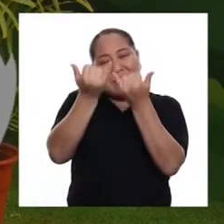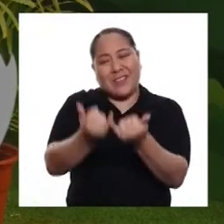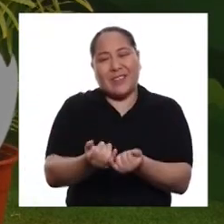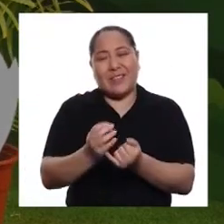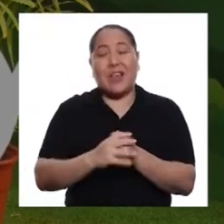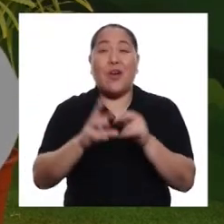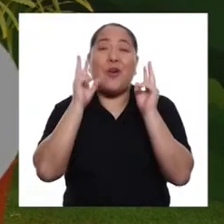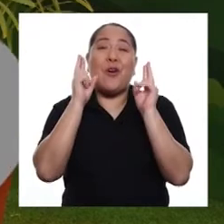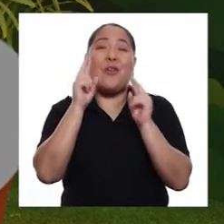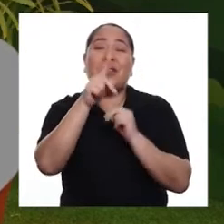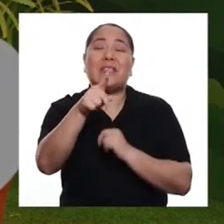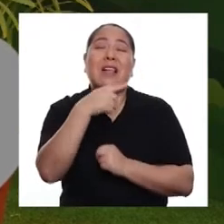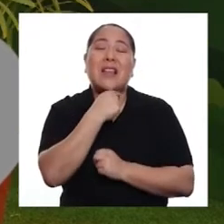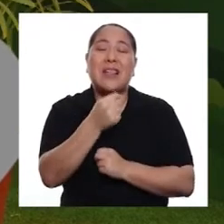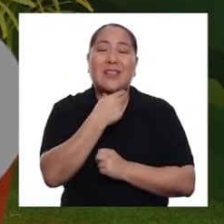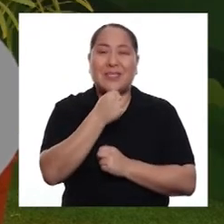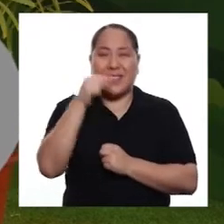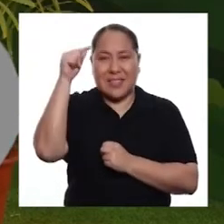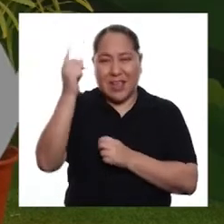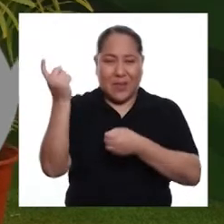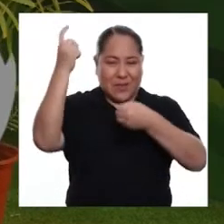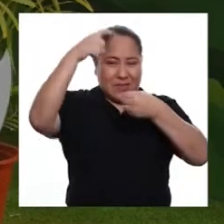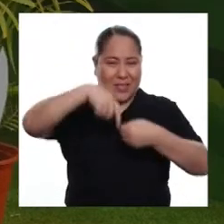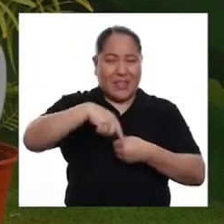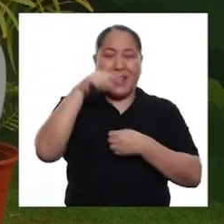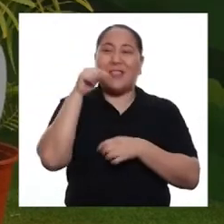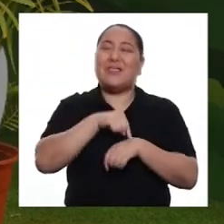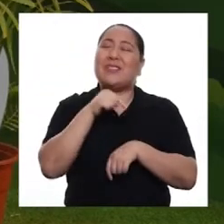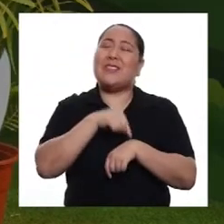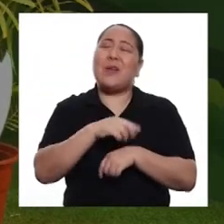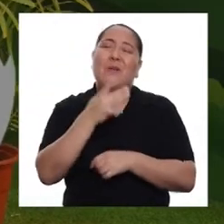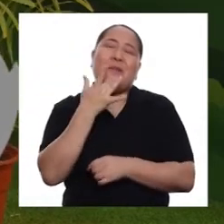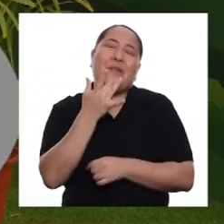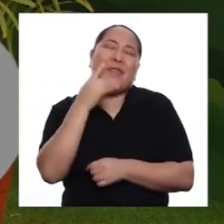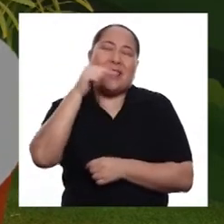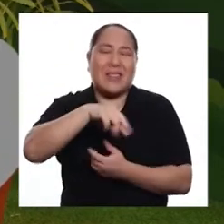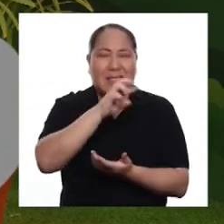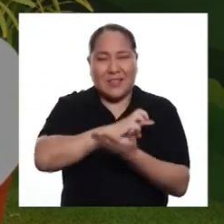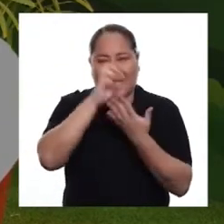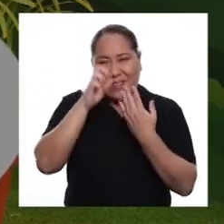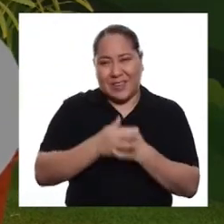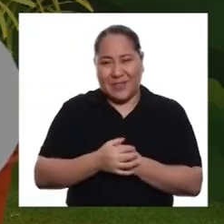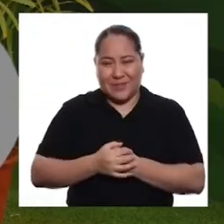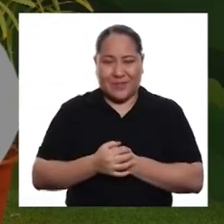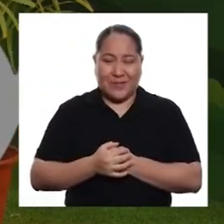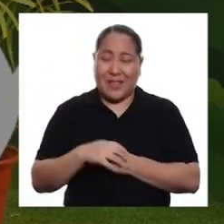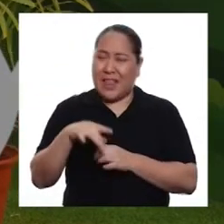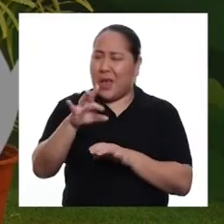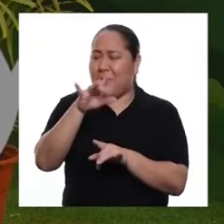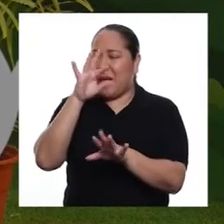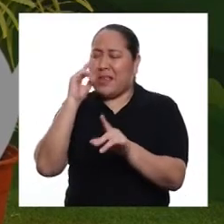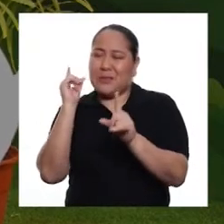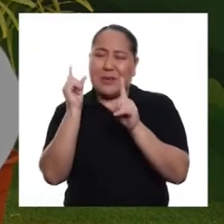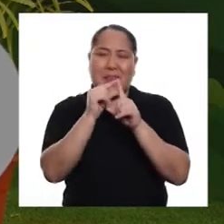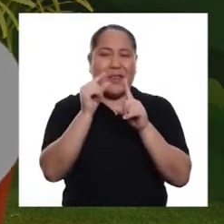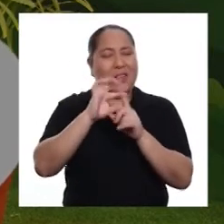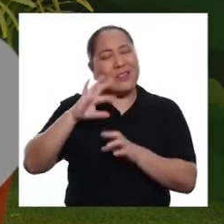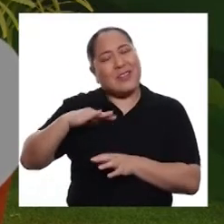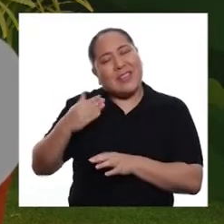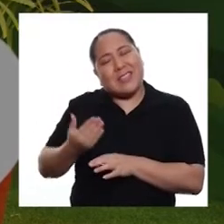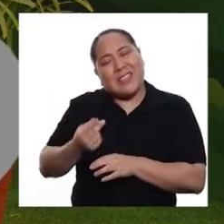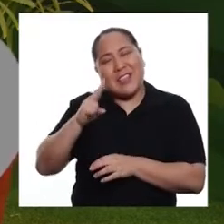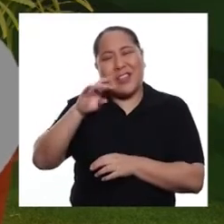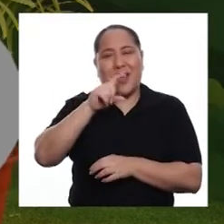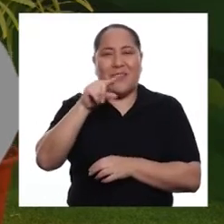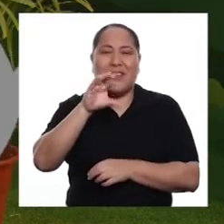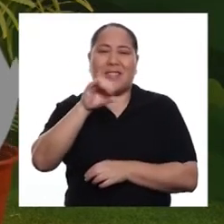sido todo por hoy! Espero que les haya encantado estar aquí en su momento favorito del programa. ¡La magia